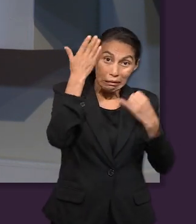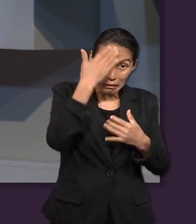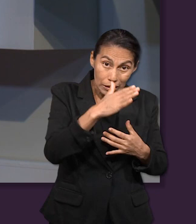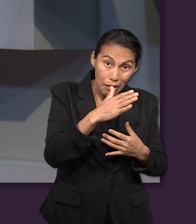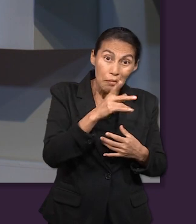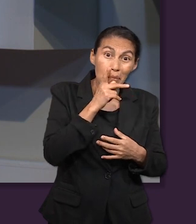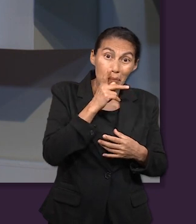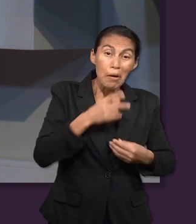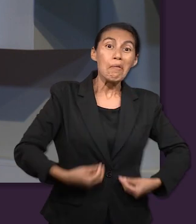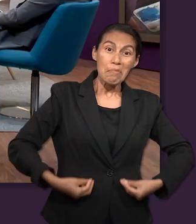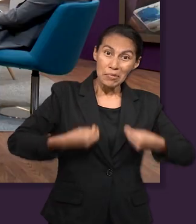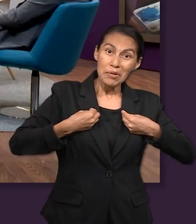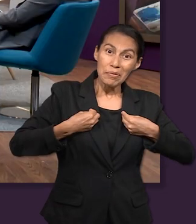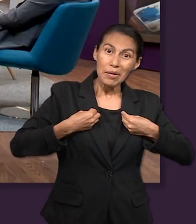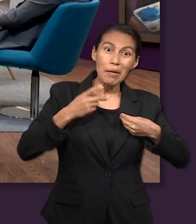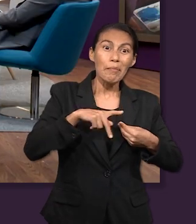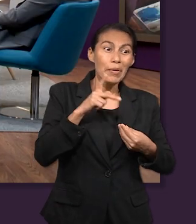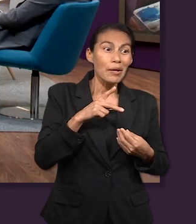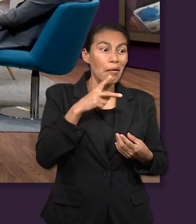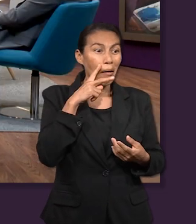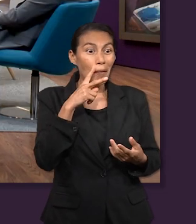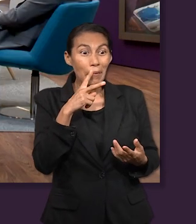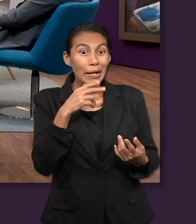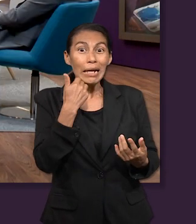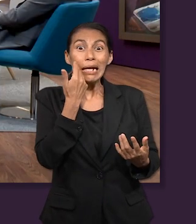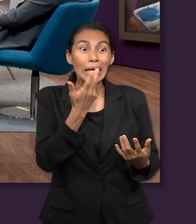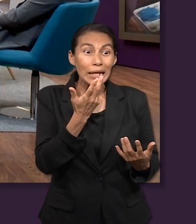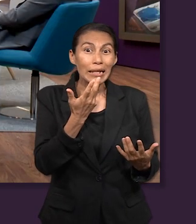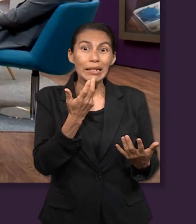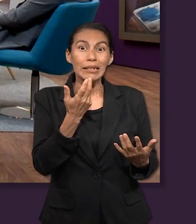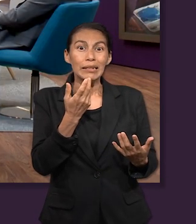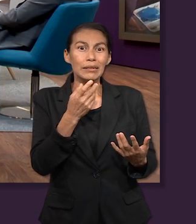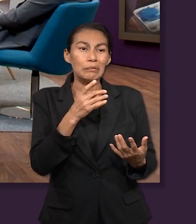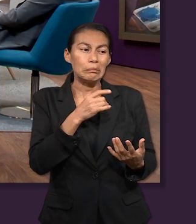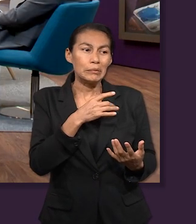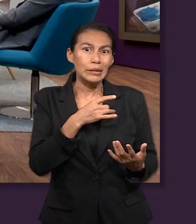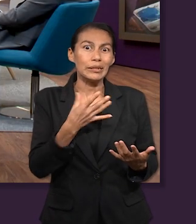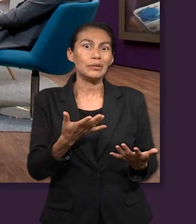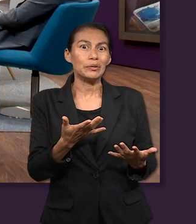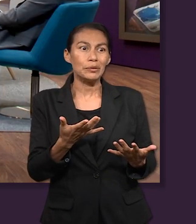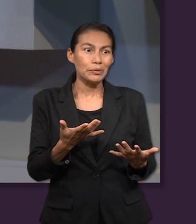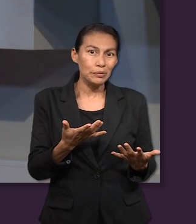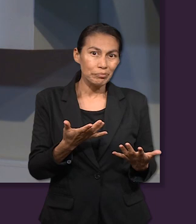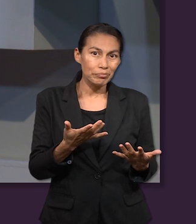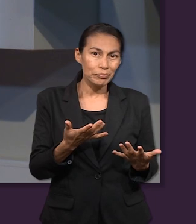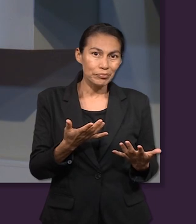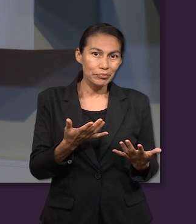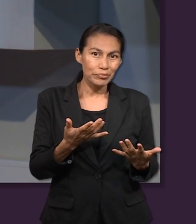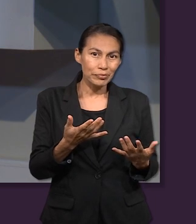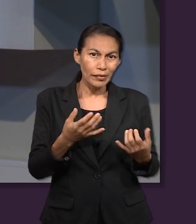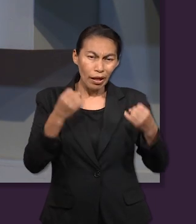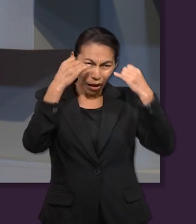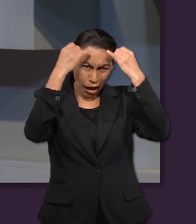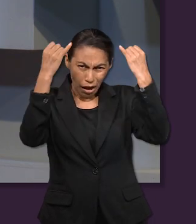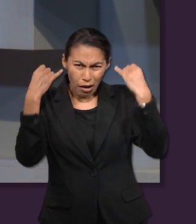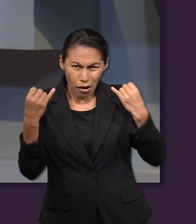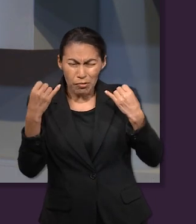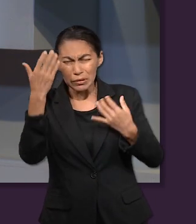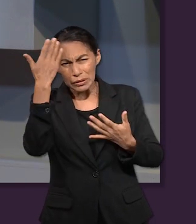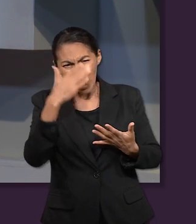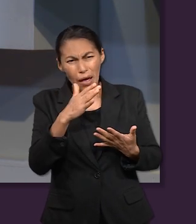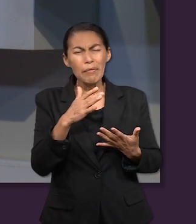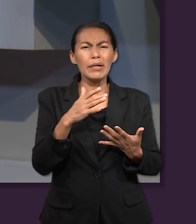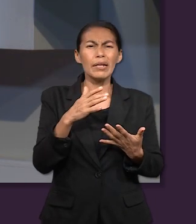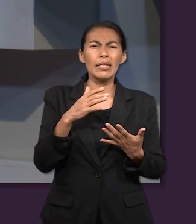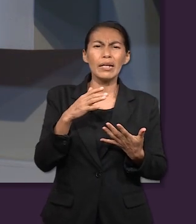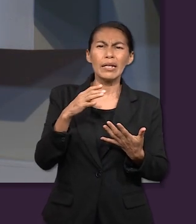Y ahora quiere verlo, pero hay un temor. El temor es de que, pues, Jacob ya